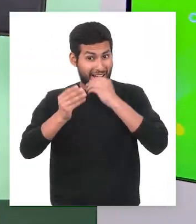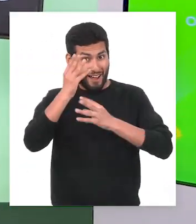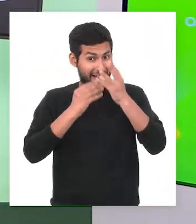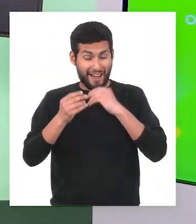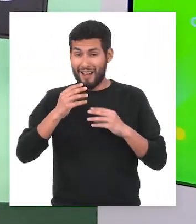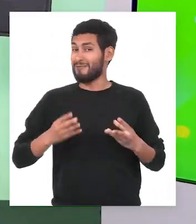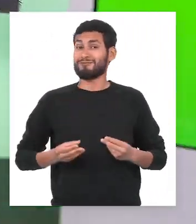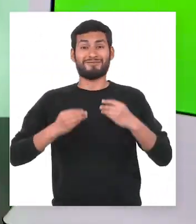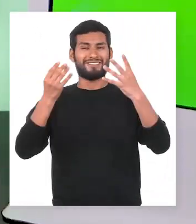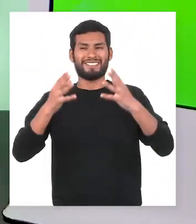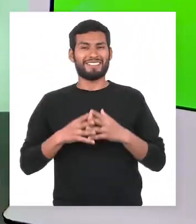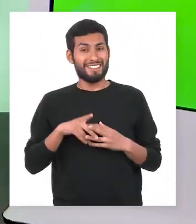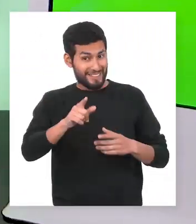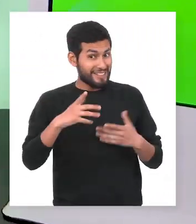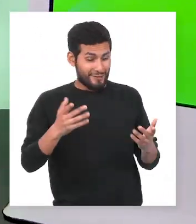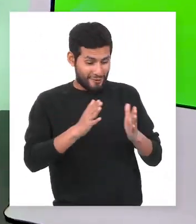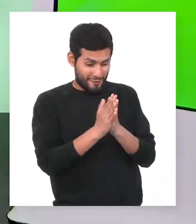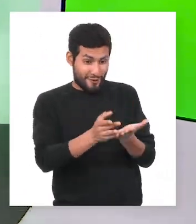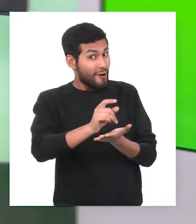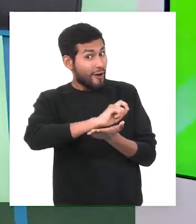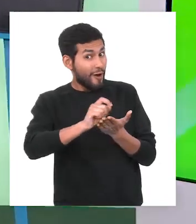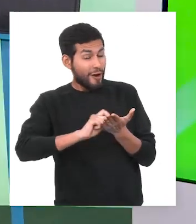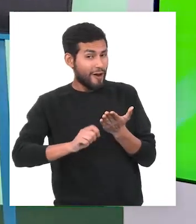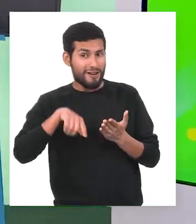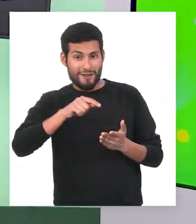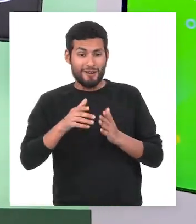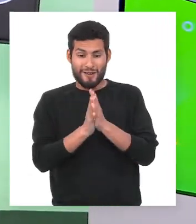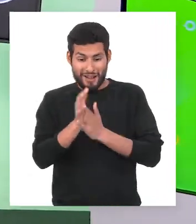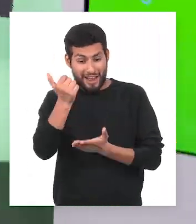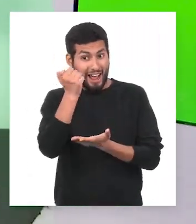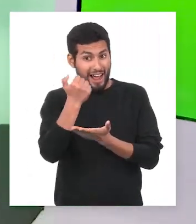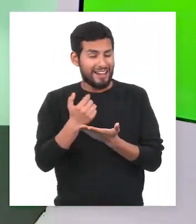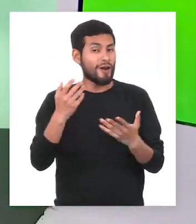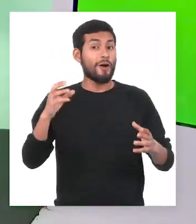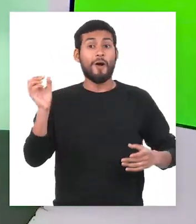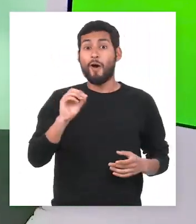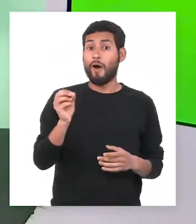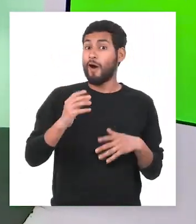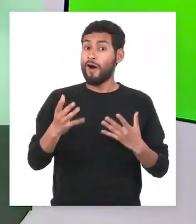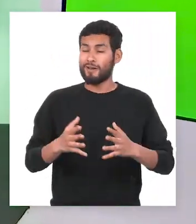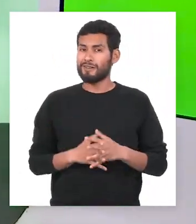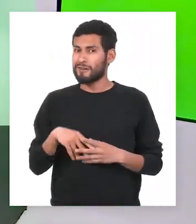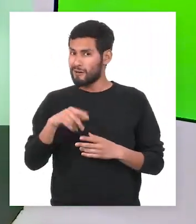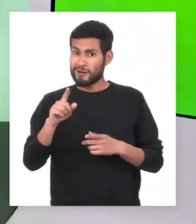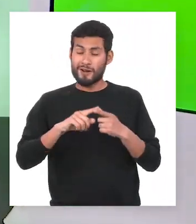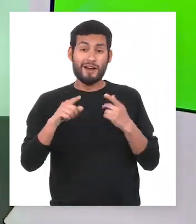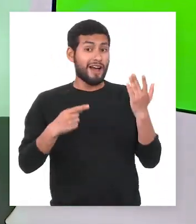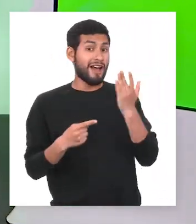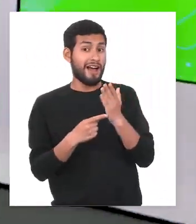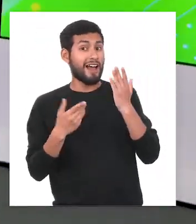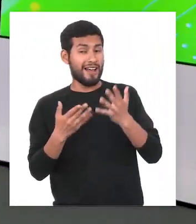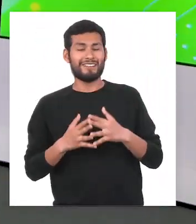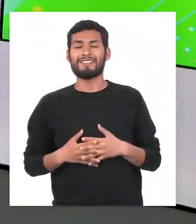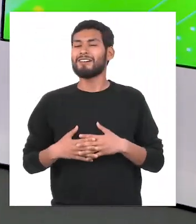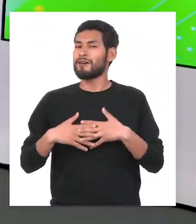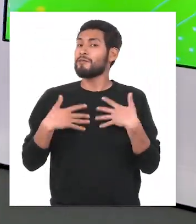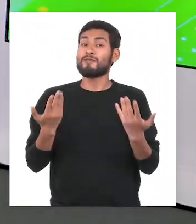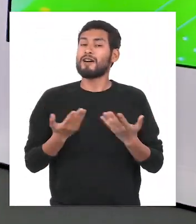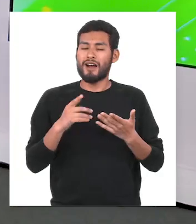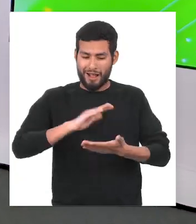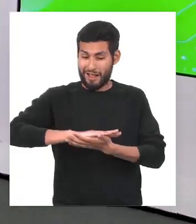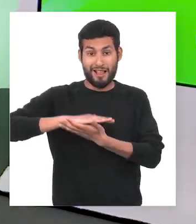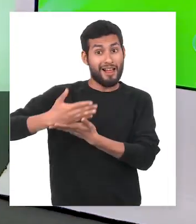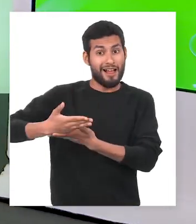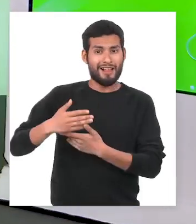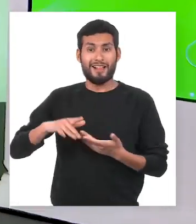muchísimo. Preparen su cuaderno favorito y sus mejores lapiceros, o si prefieren hacer uso de la tecnología, podrían utilizar una